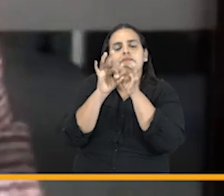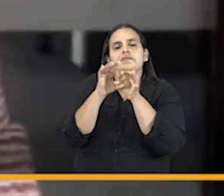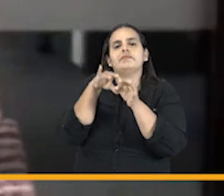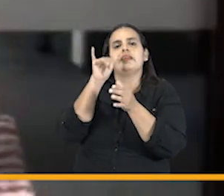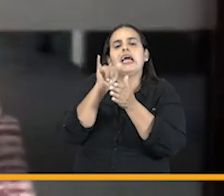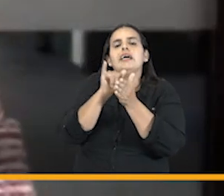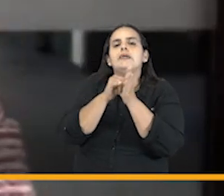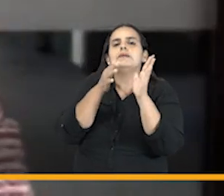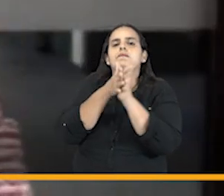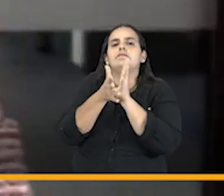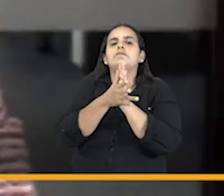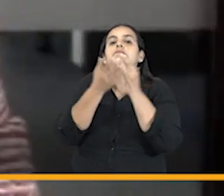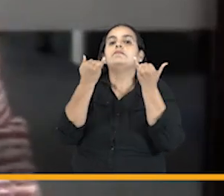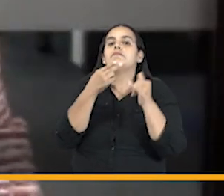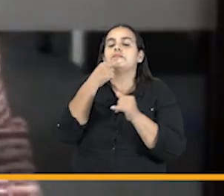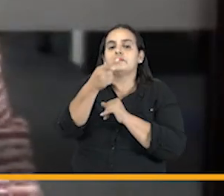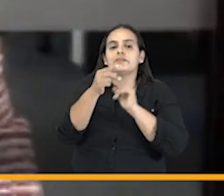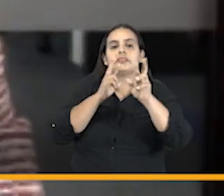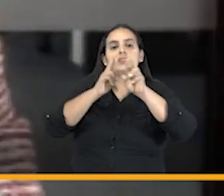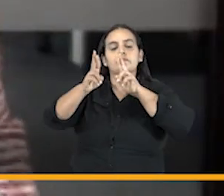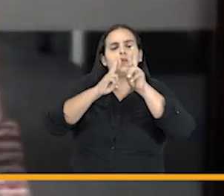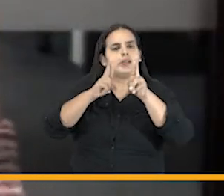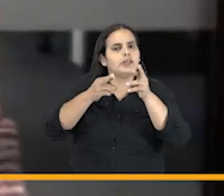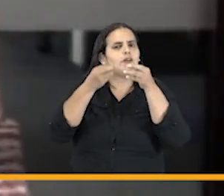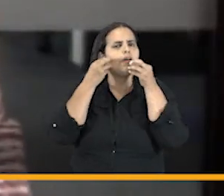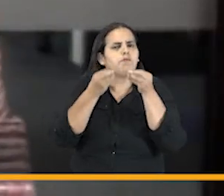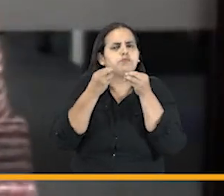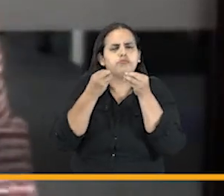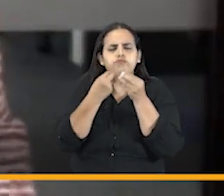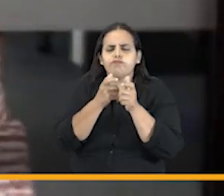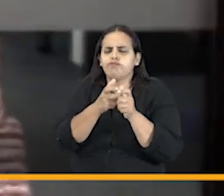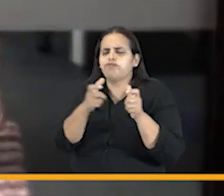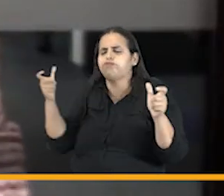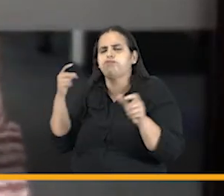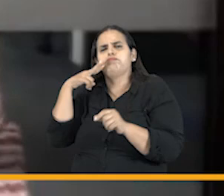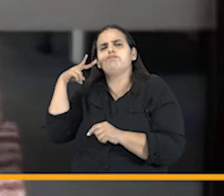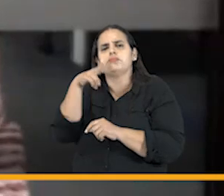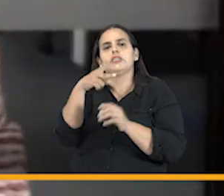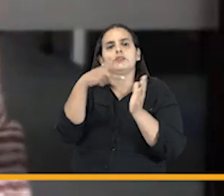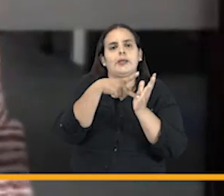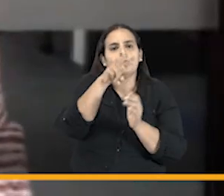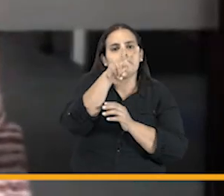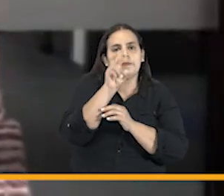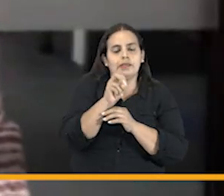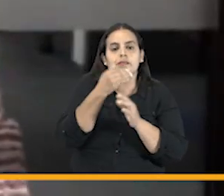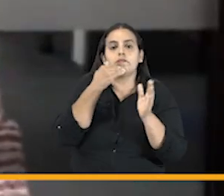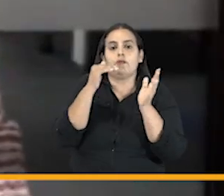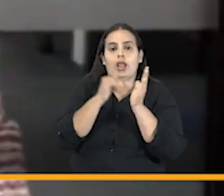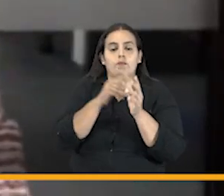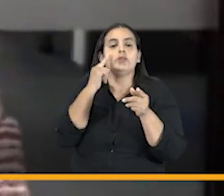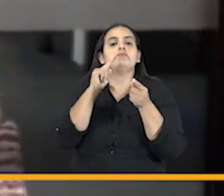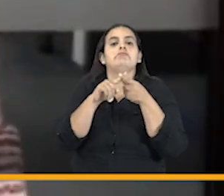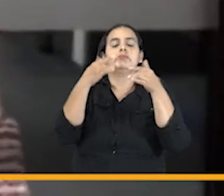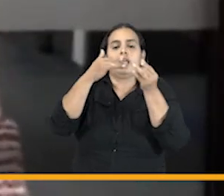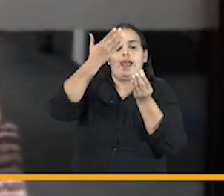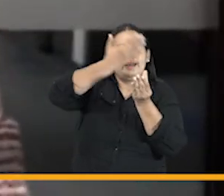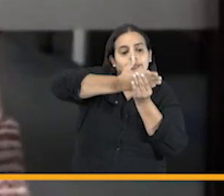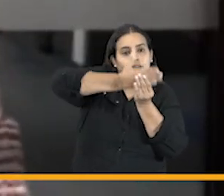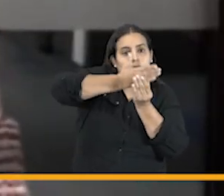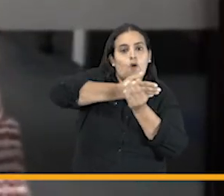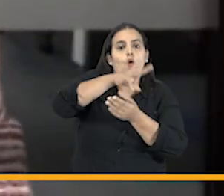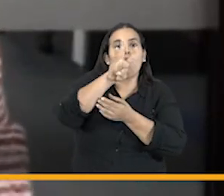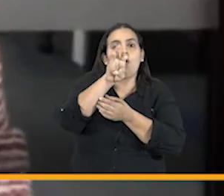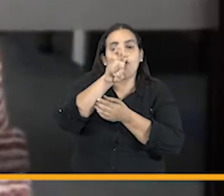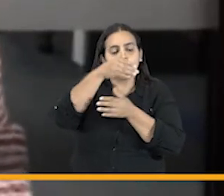república ha producido resultados bastante notorios en el 2020 por ejemplo logramos el archivo de 8